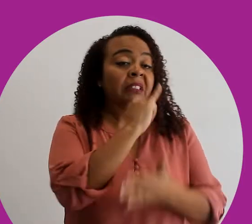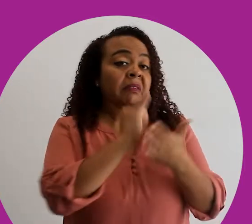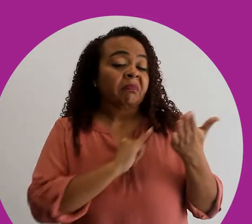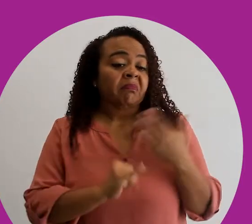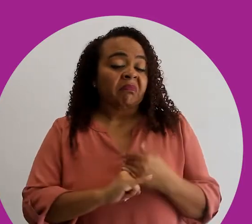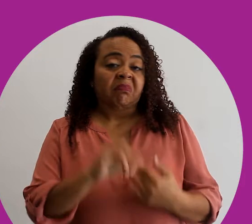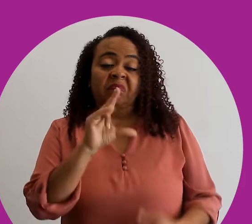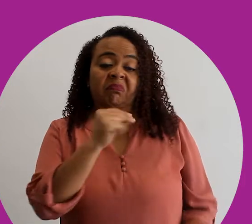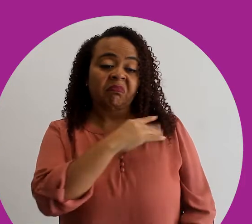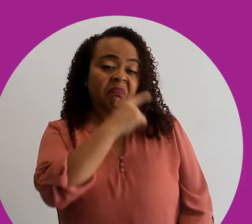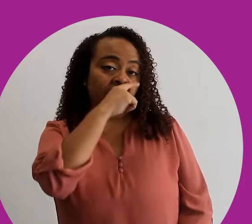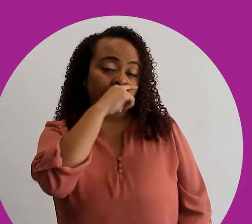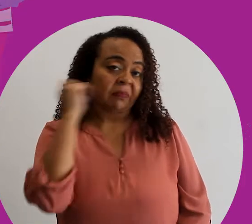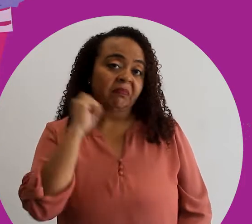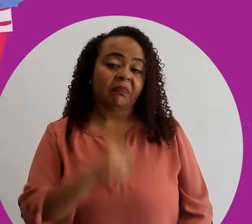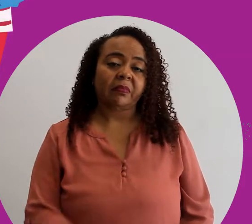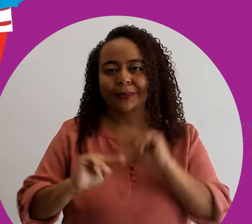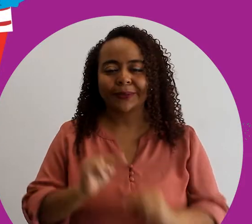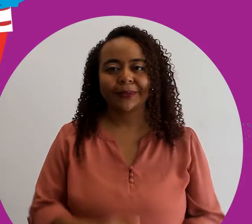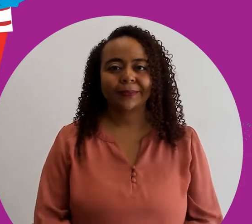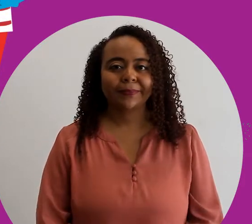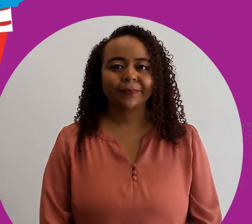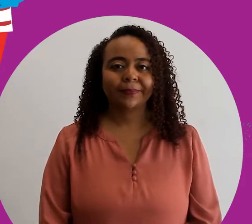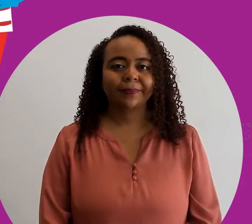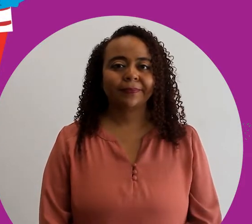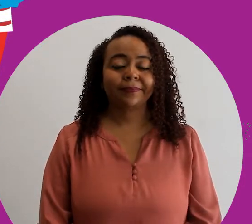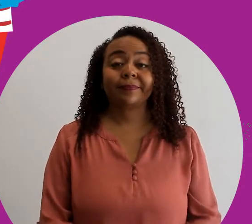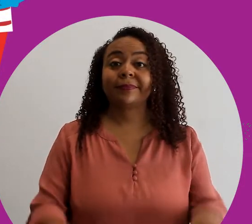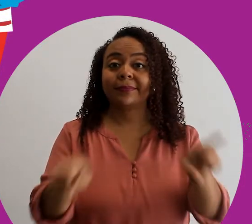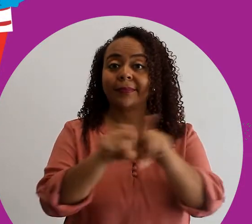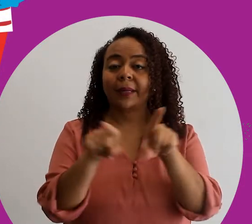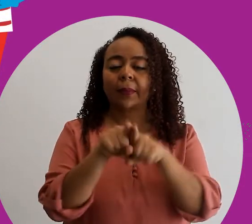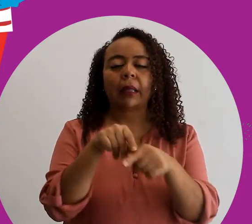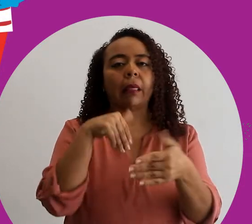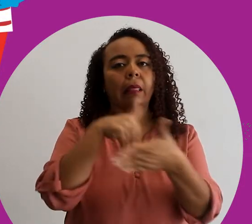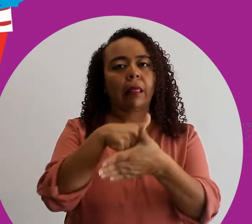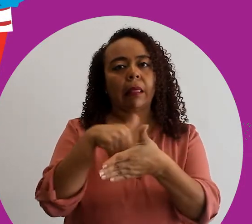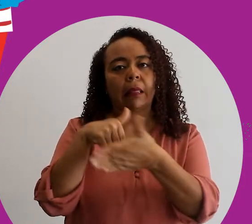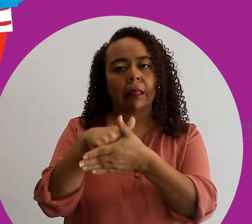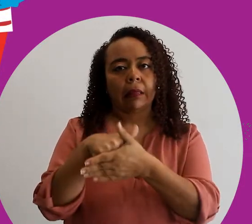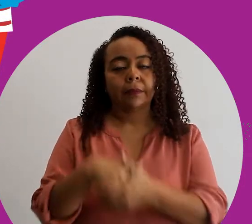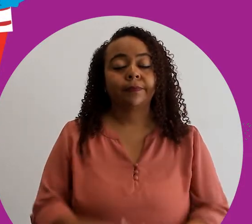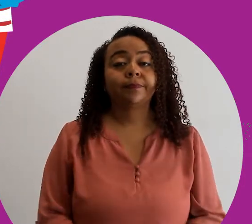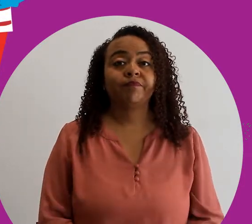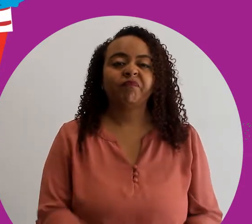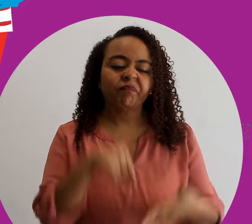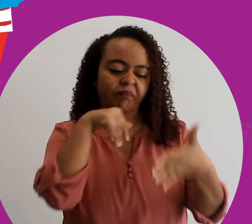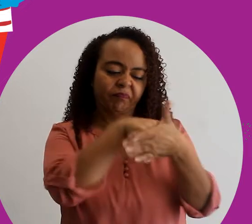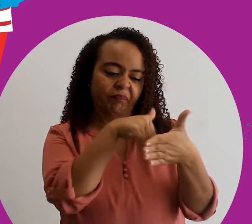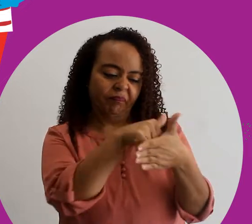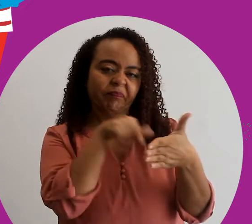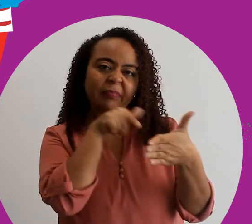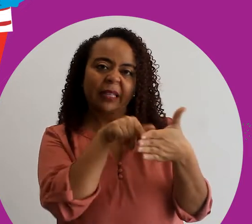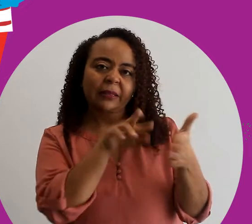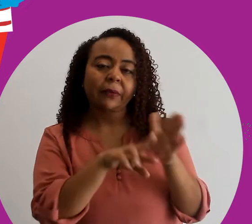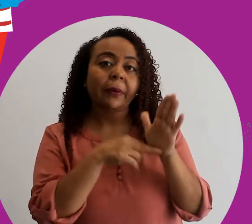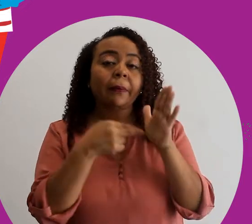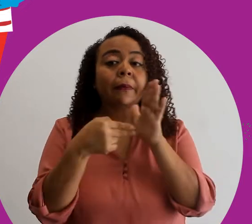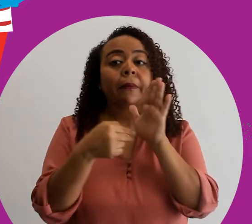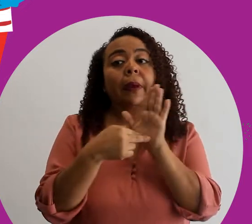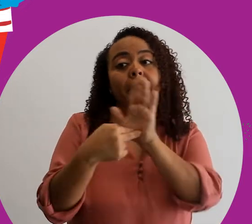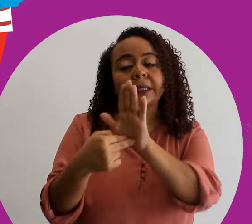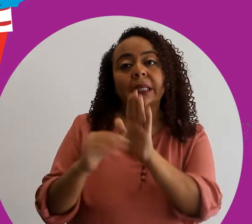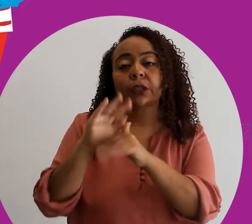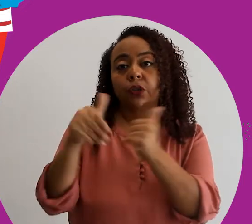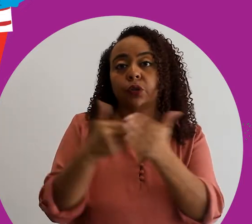muy feo y no se ajusta a mi cuerpo. También están los obstáculos, los cuales representan todos los retos que impiden